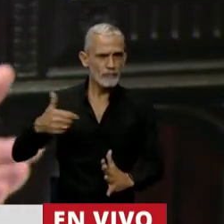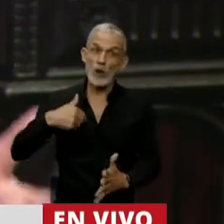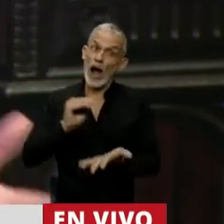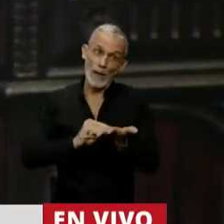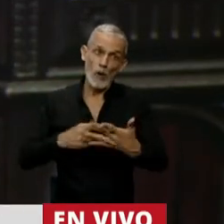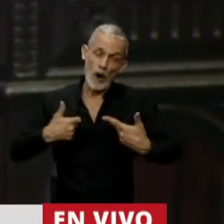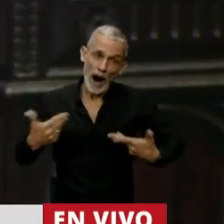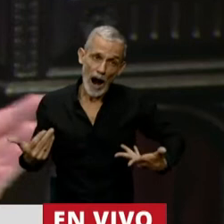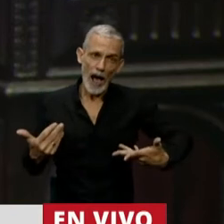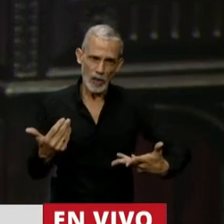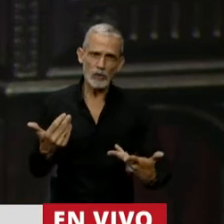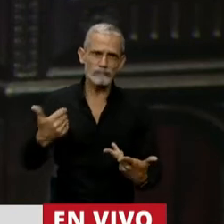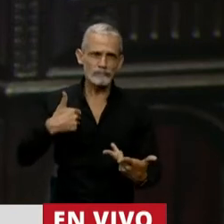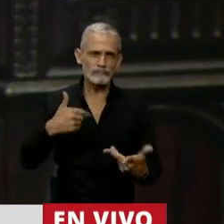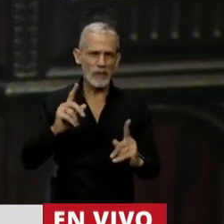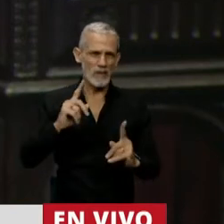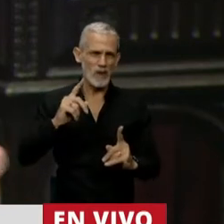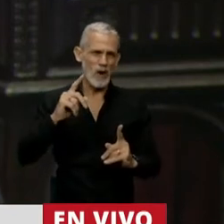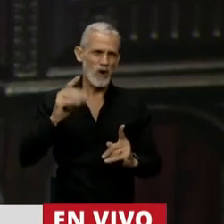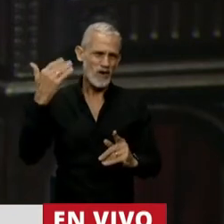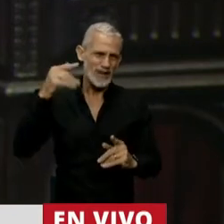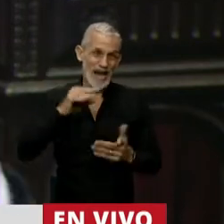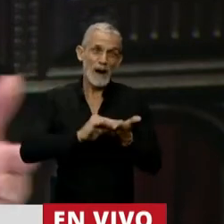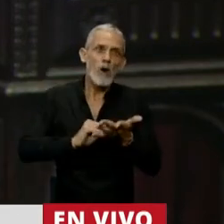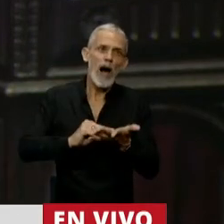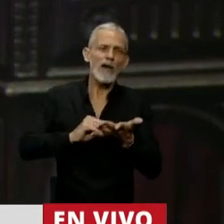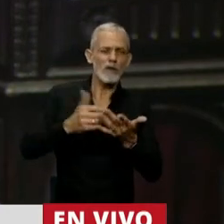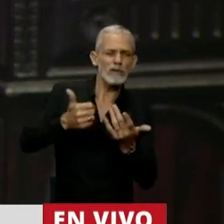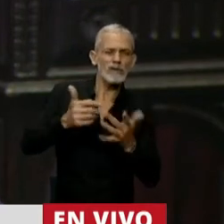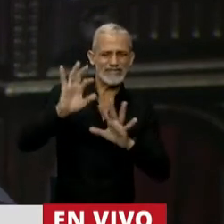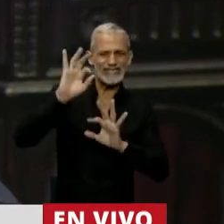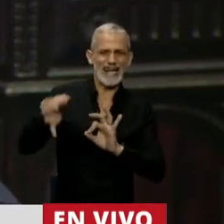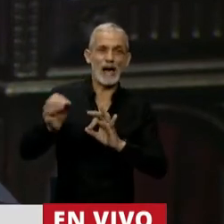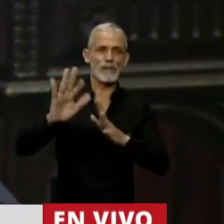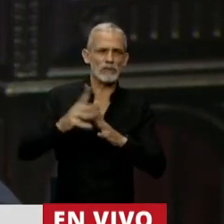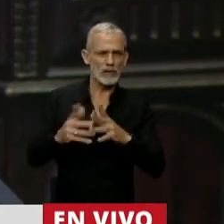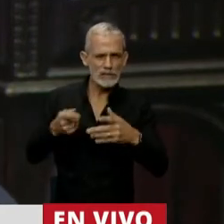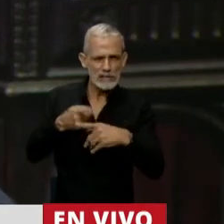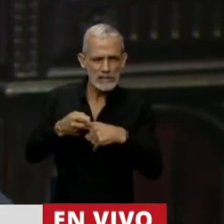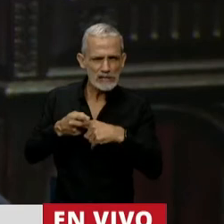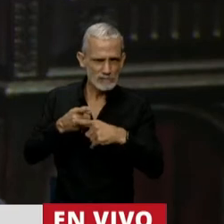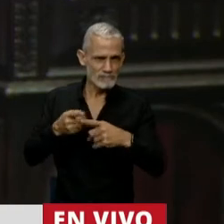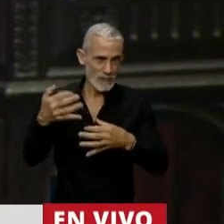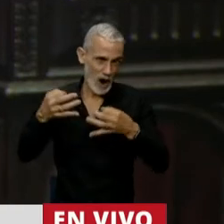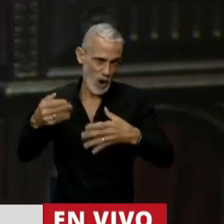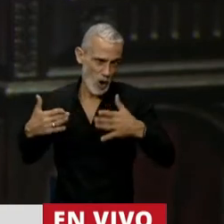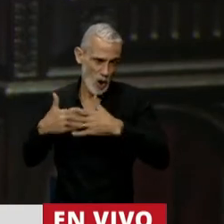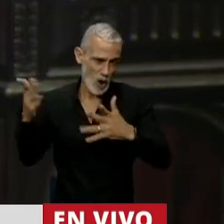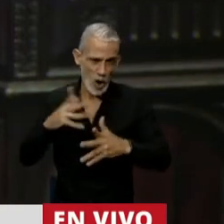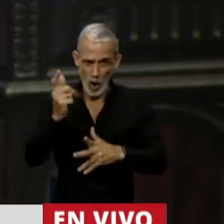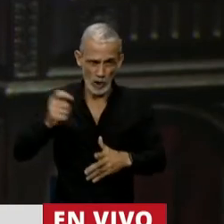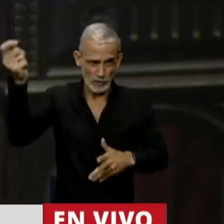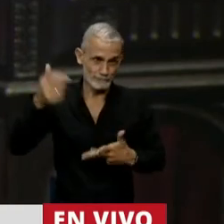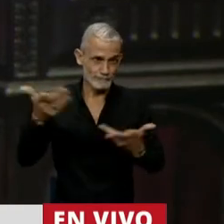abogado, como decía Jacobito, con un buen abogado vas a pelear la cuestión. O sea que esto tiene su